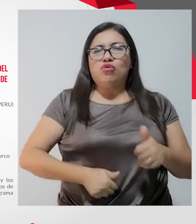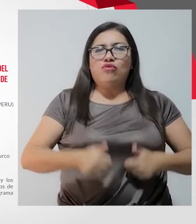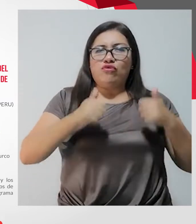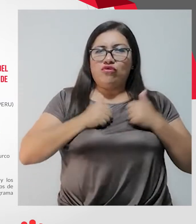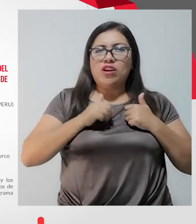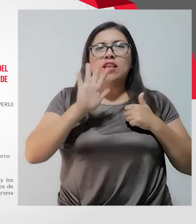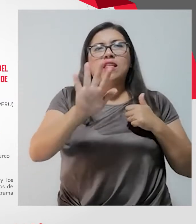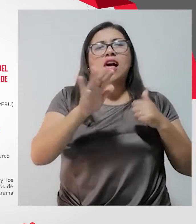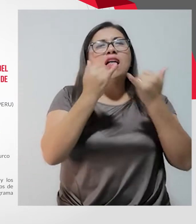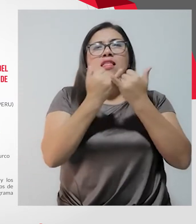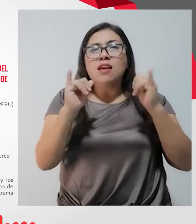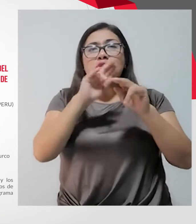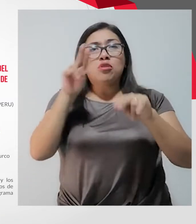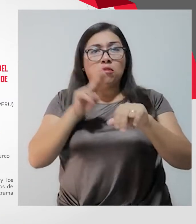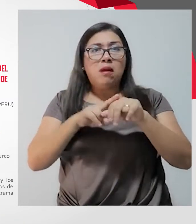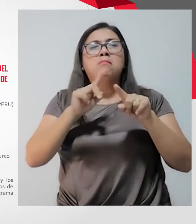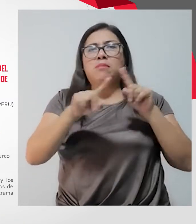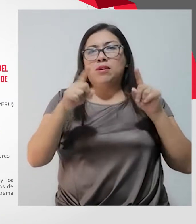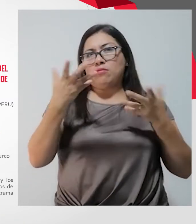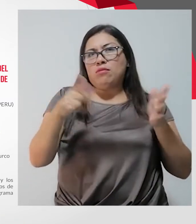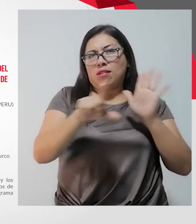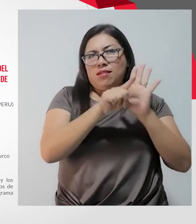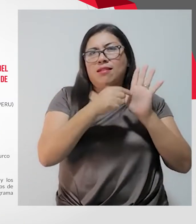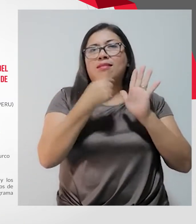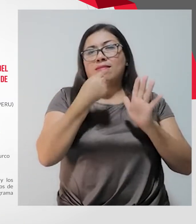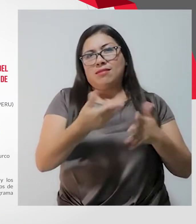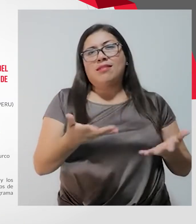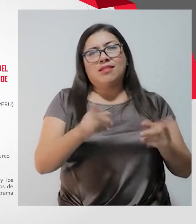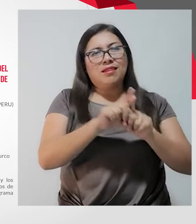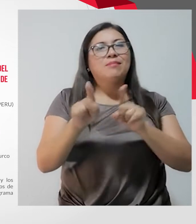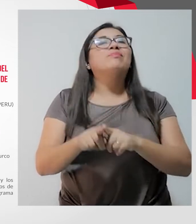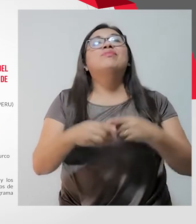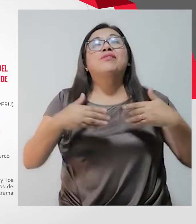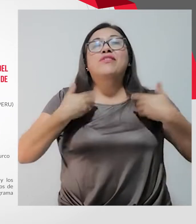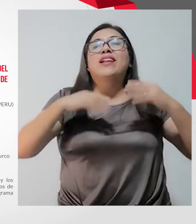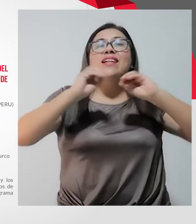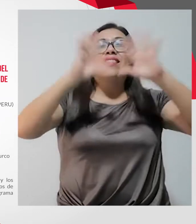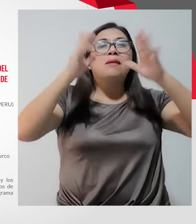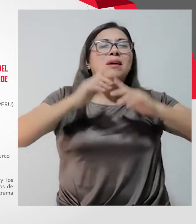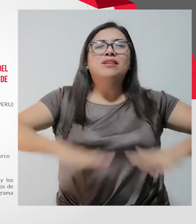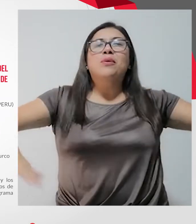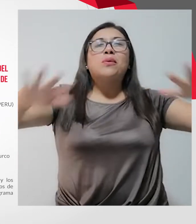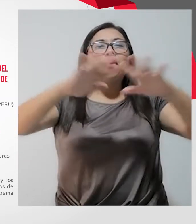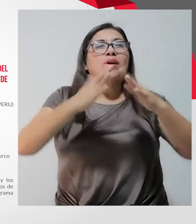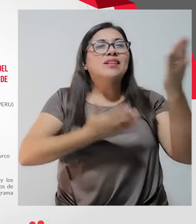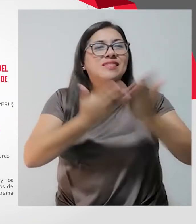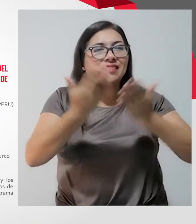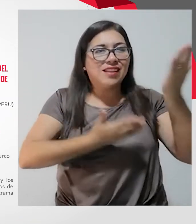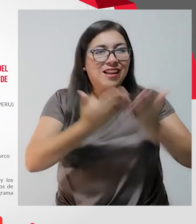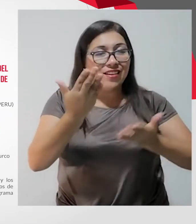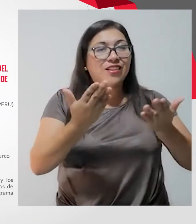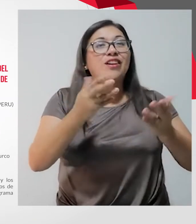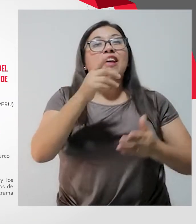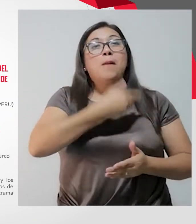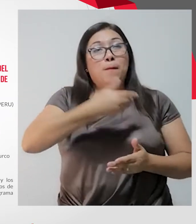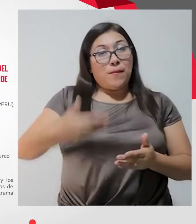Aunque les parezca mentira, lo dice la Ley. Un feliz día para todas y para todos los servidores